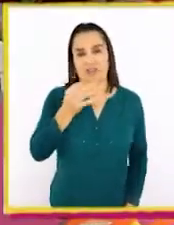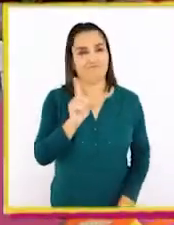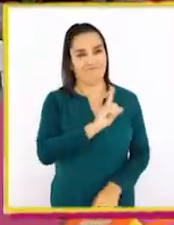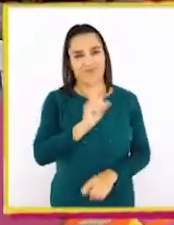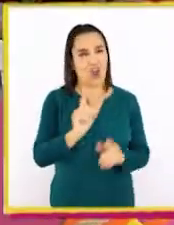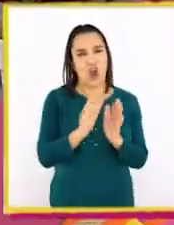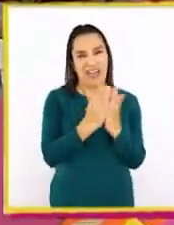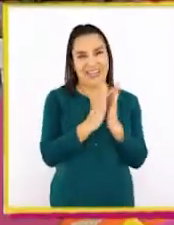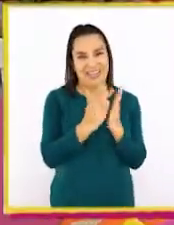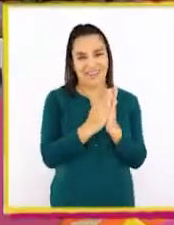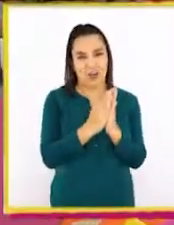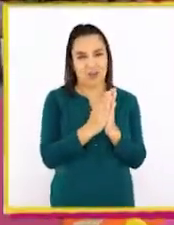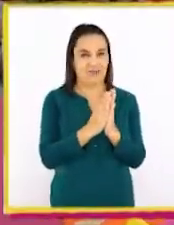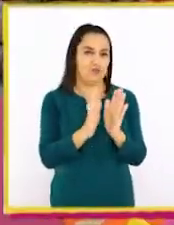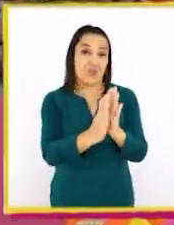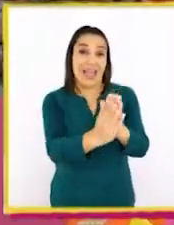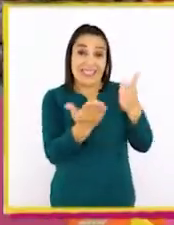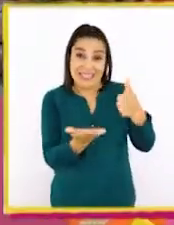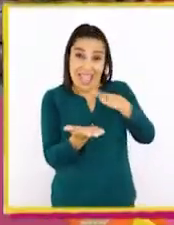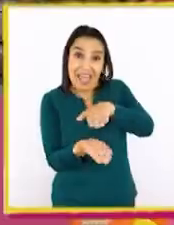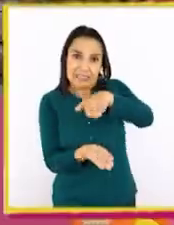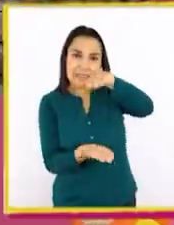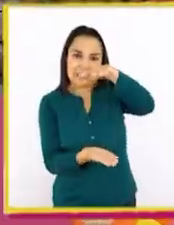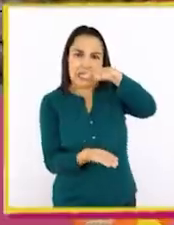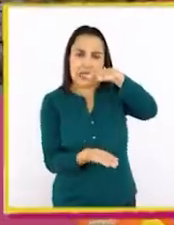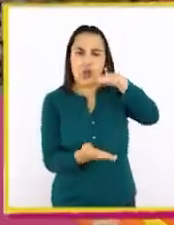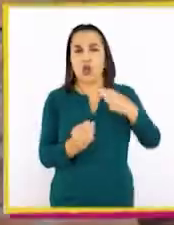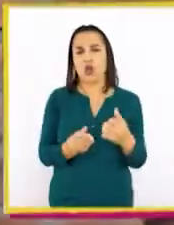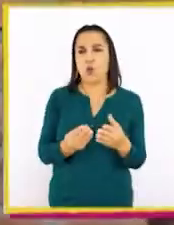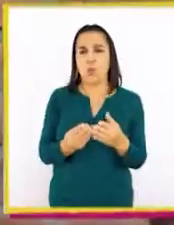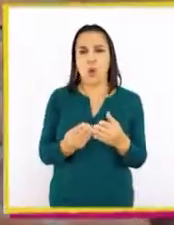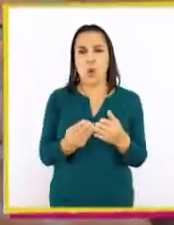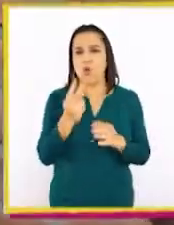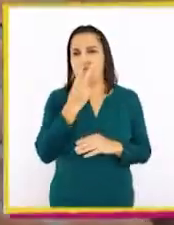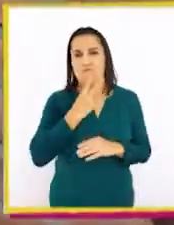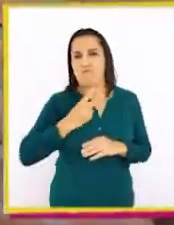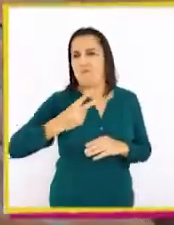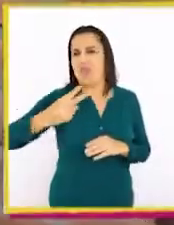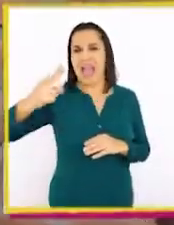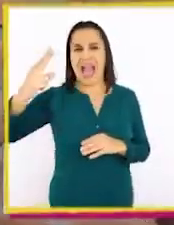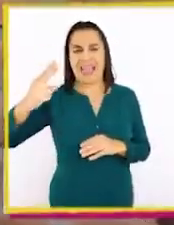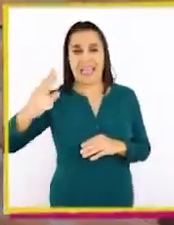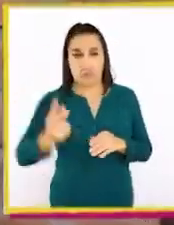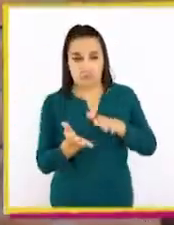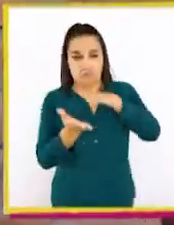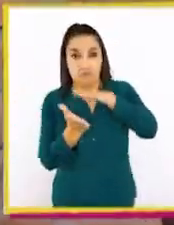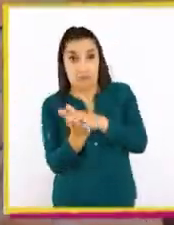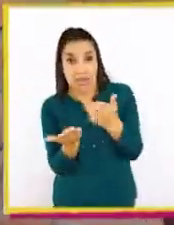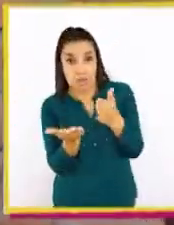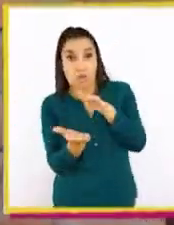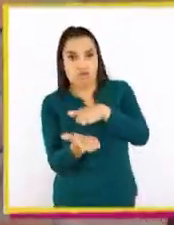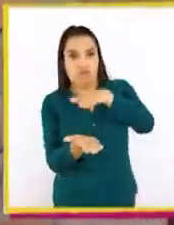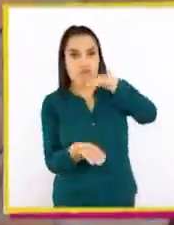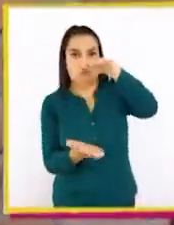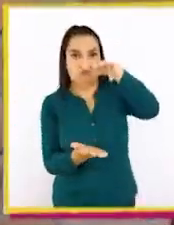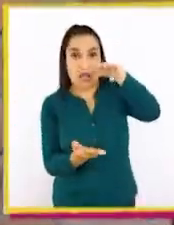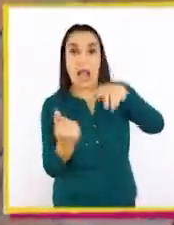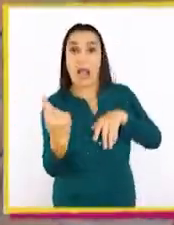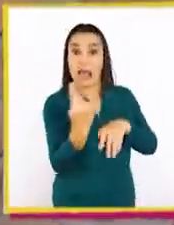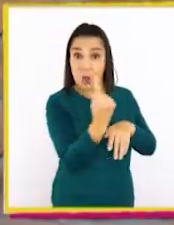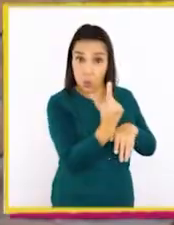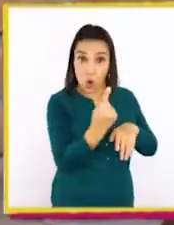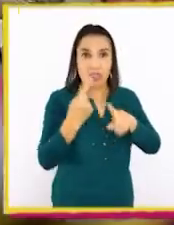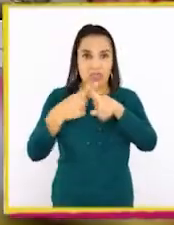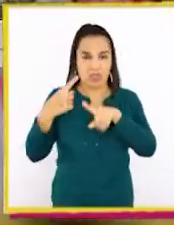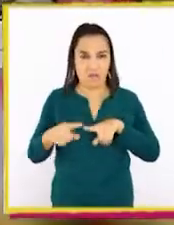no es un libro, es una serie. Es como una gran aventura de muchos capítulos, cada uno con una aventura distinta.